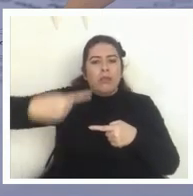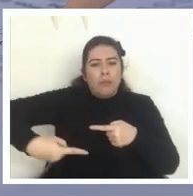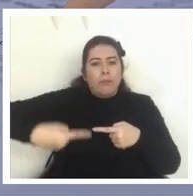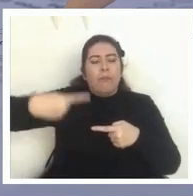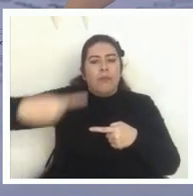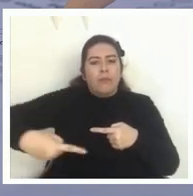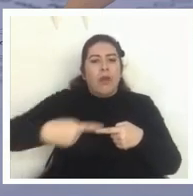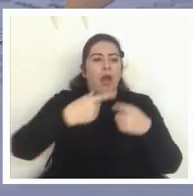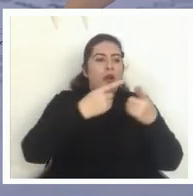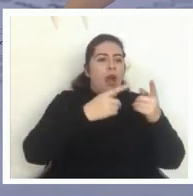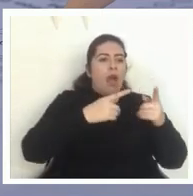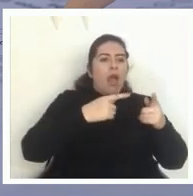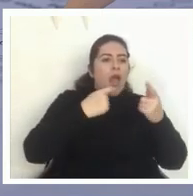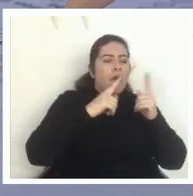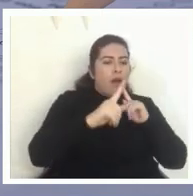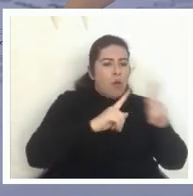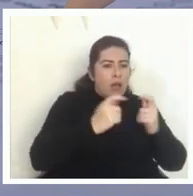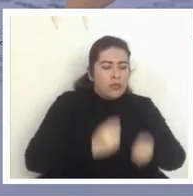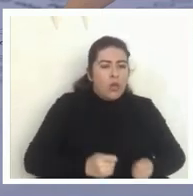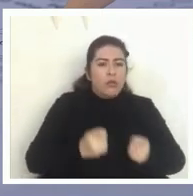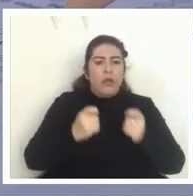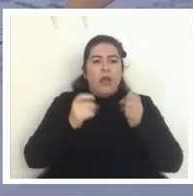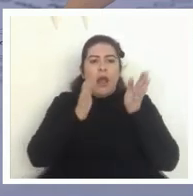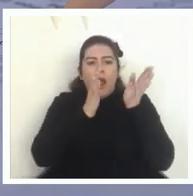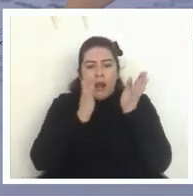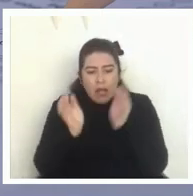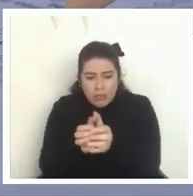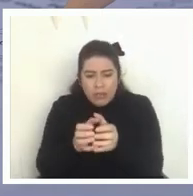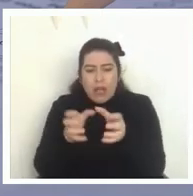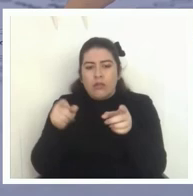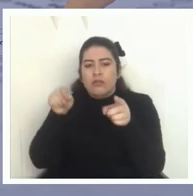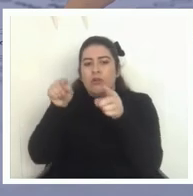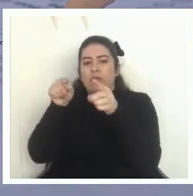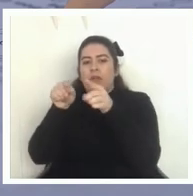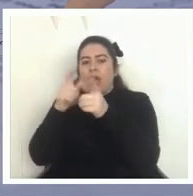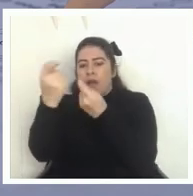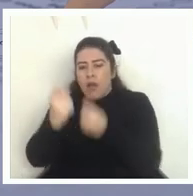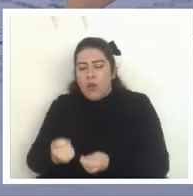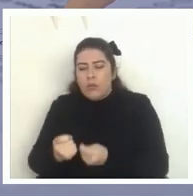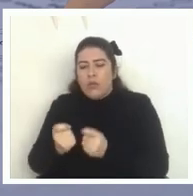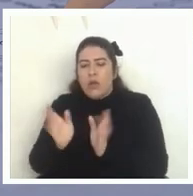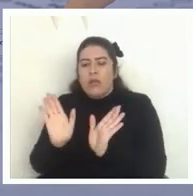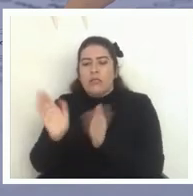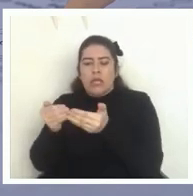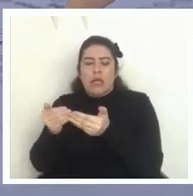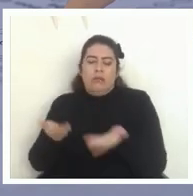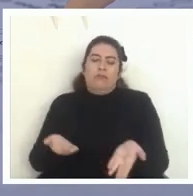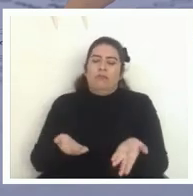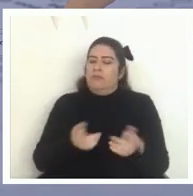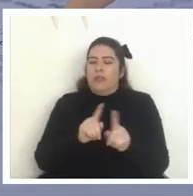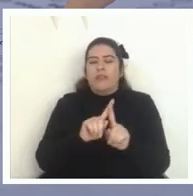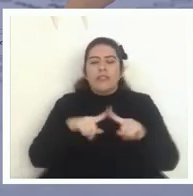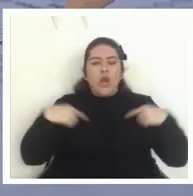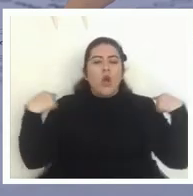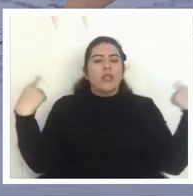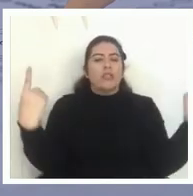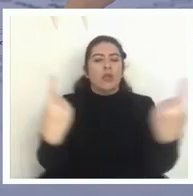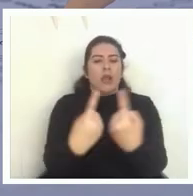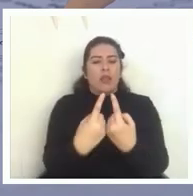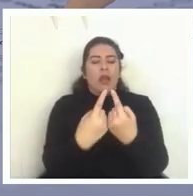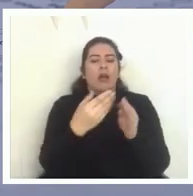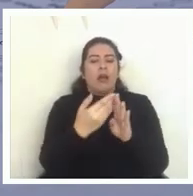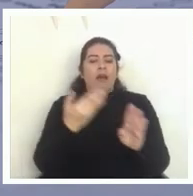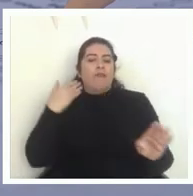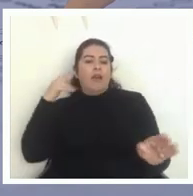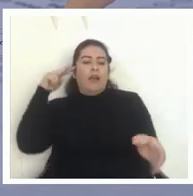evaluación clasificación ordenación y cierre eso debe ser más contextualizado debe ser evaluado externamente es algo que